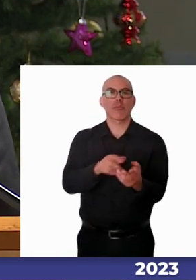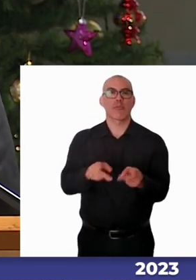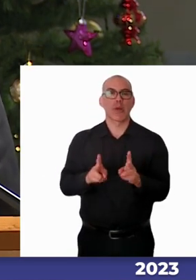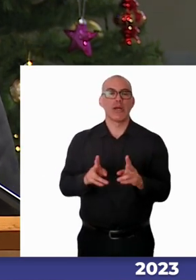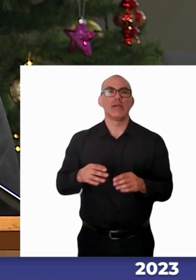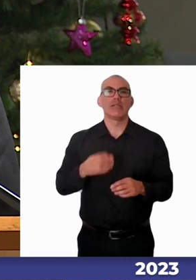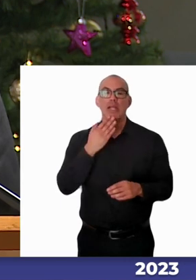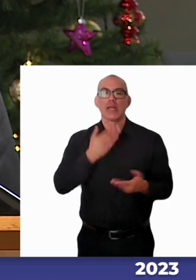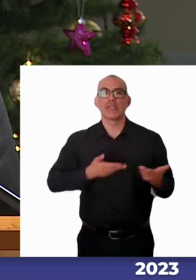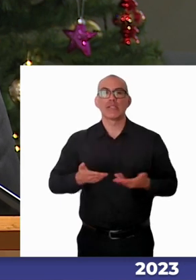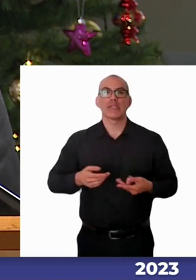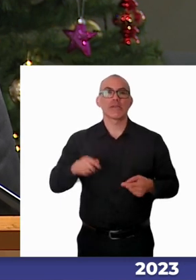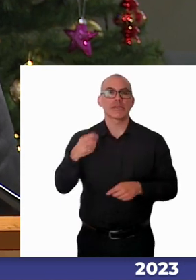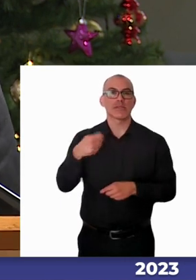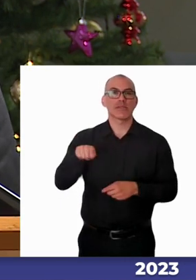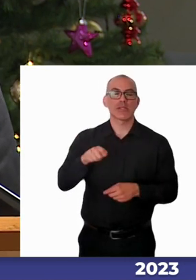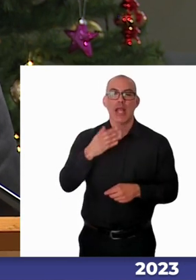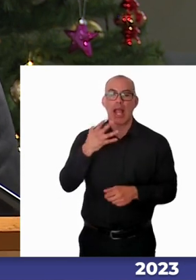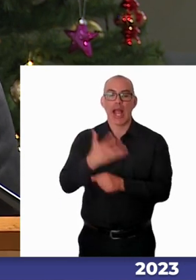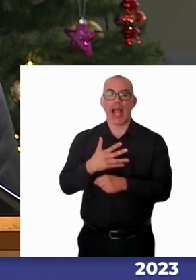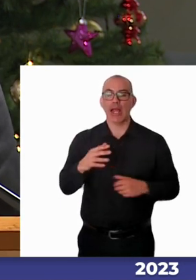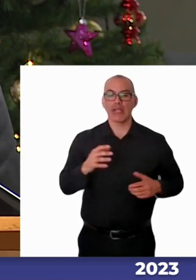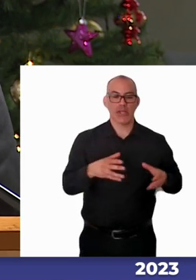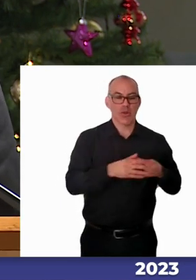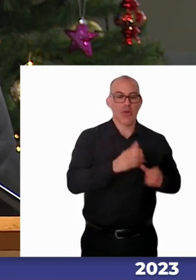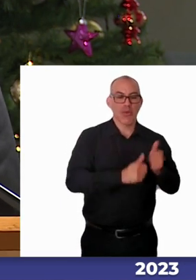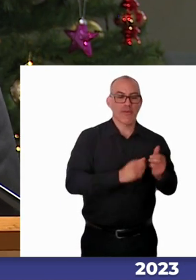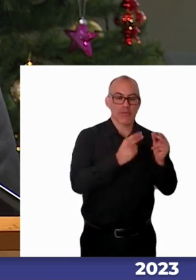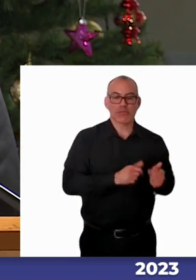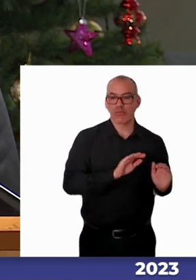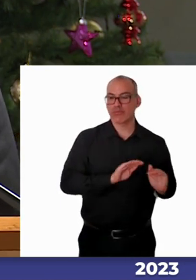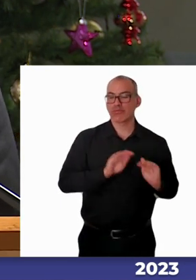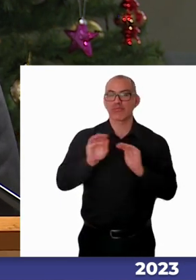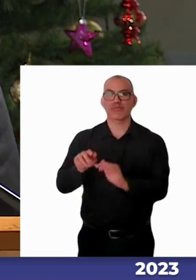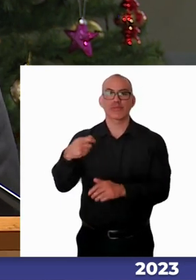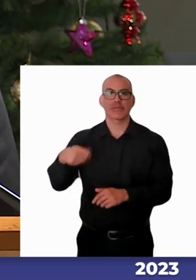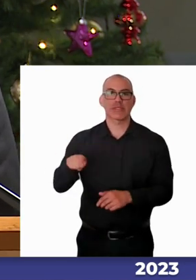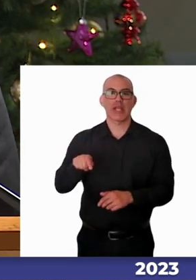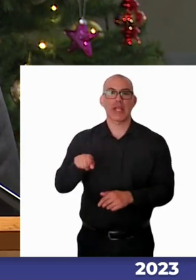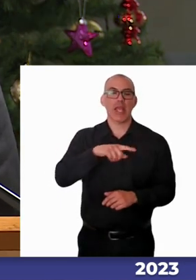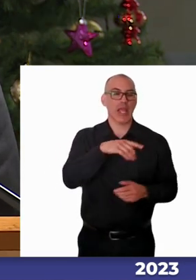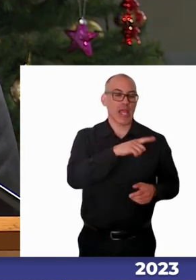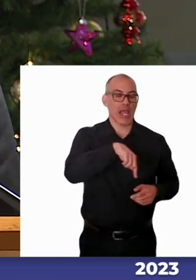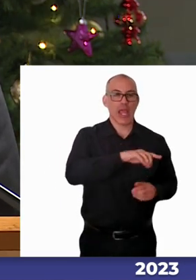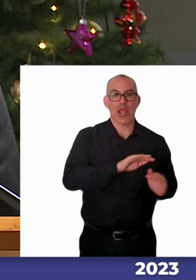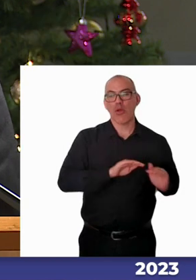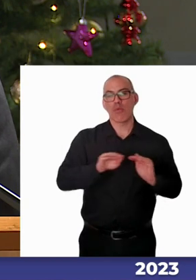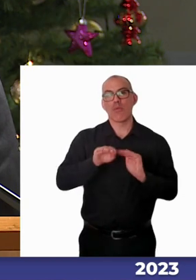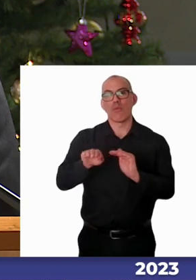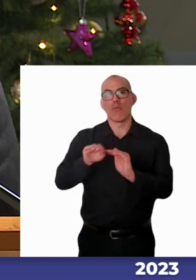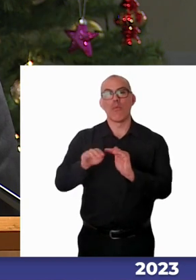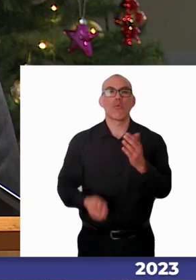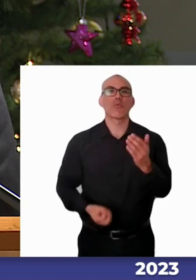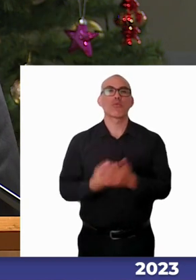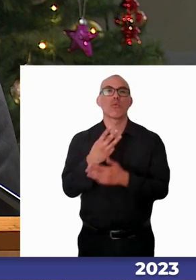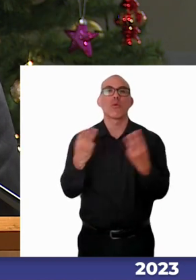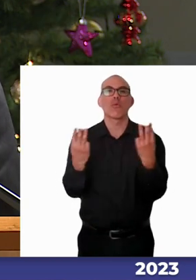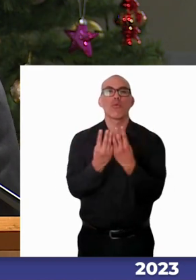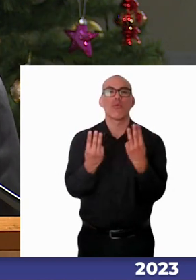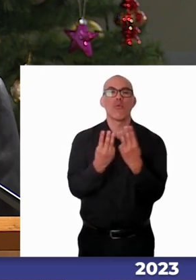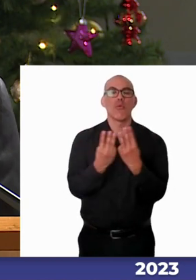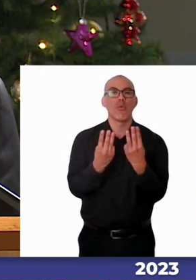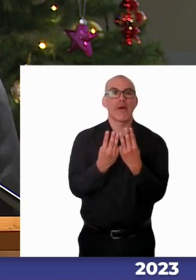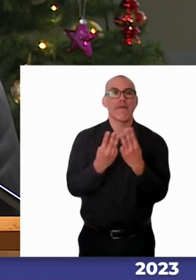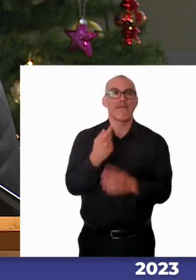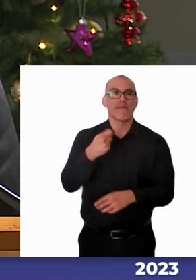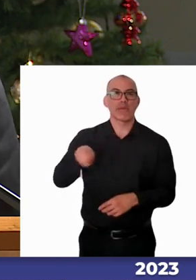de profesionales especialistas en la materia, quienes también están colaborando en el desarrollo de un nuevo sitio web institucional, el cual responderá